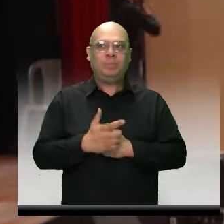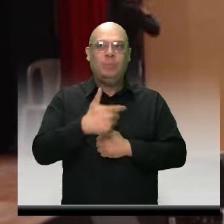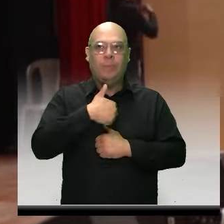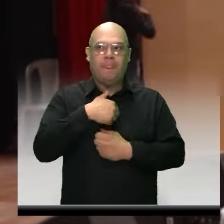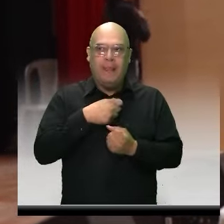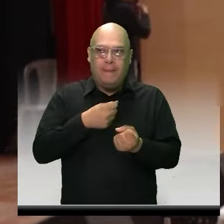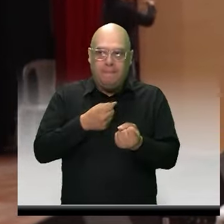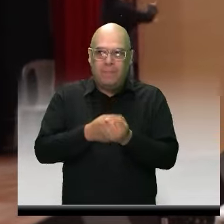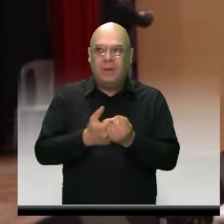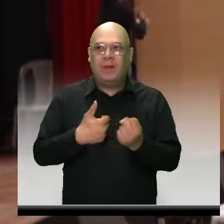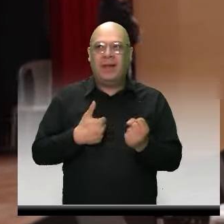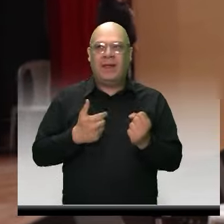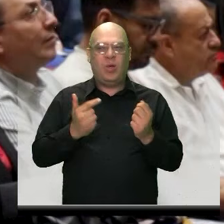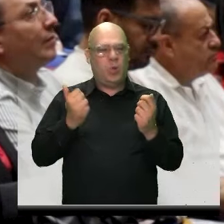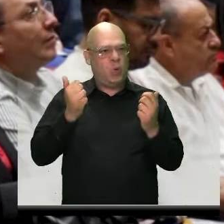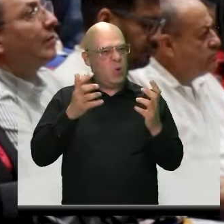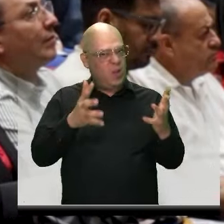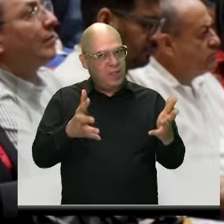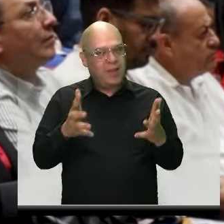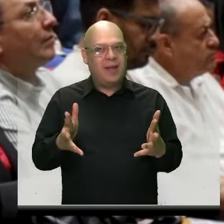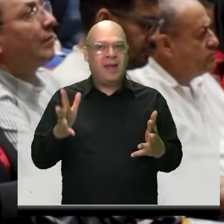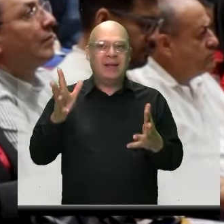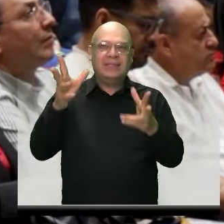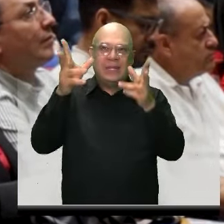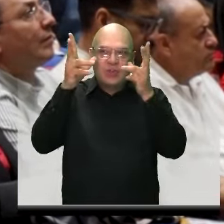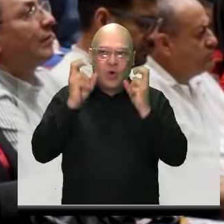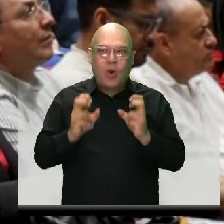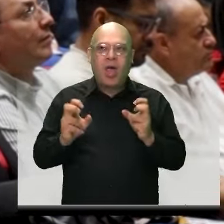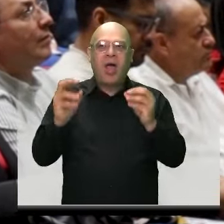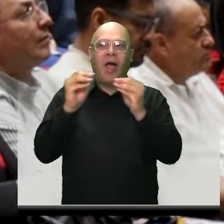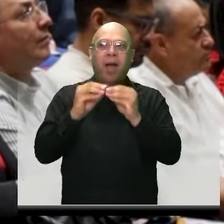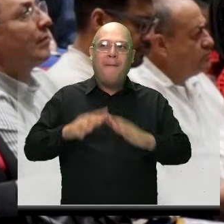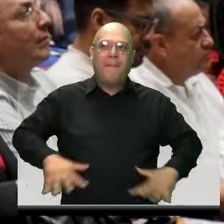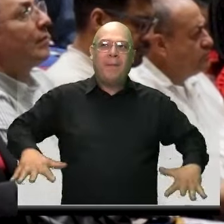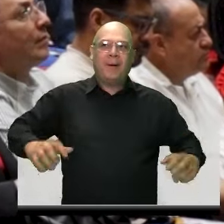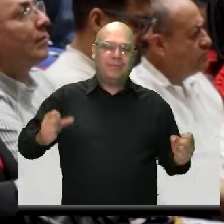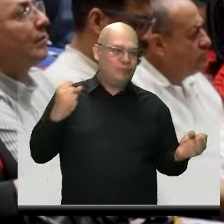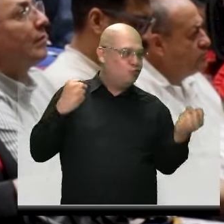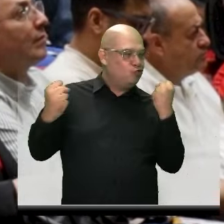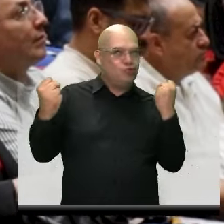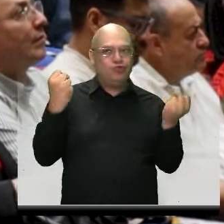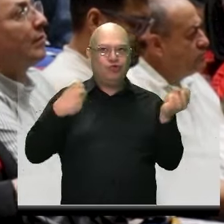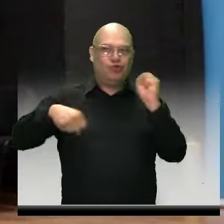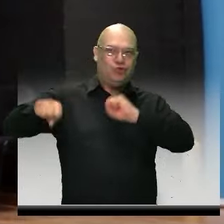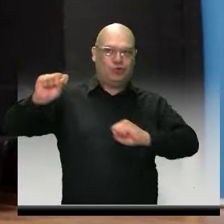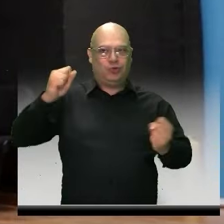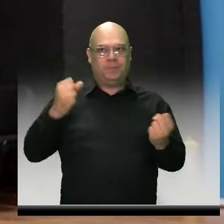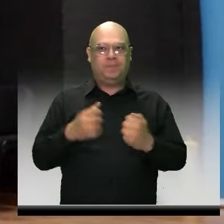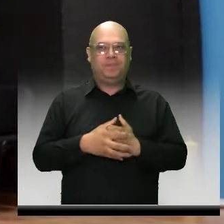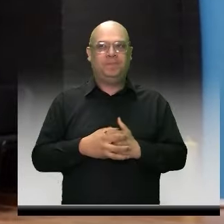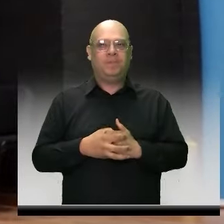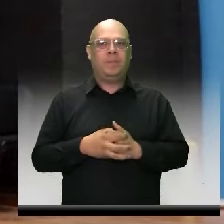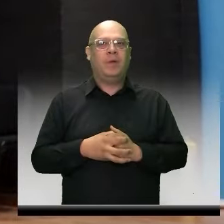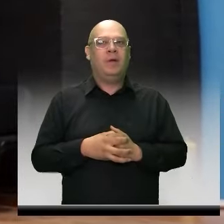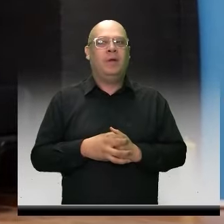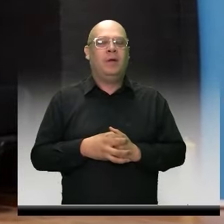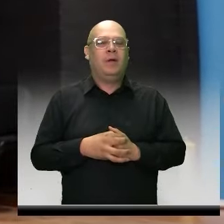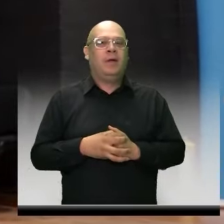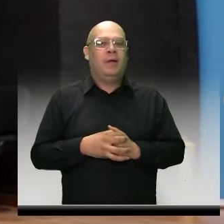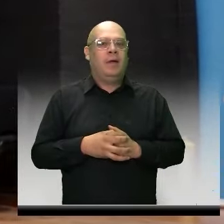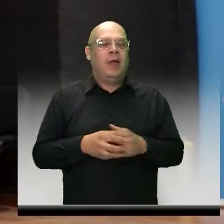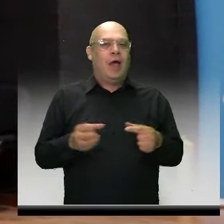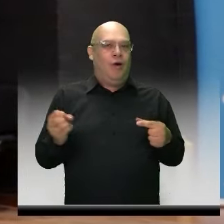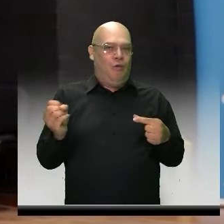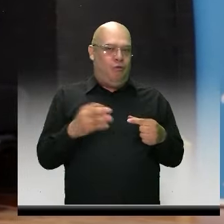educativo, sensorial, espacial, motoro. Este foro es un foro que genera sensibilidad,